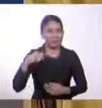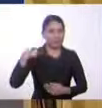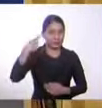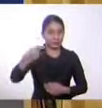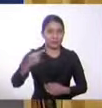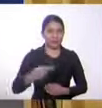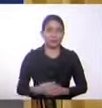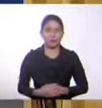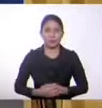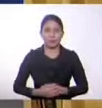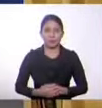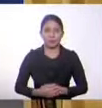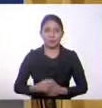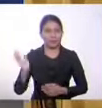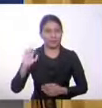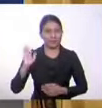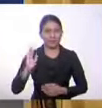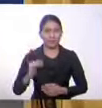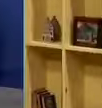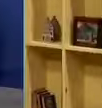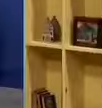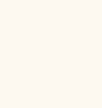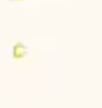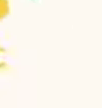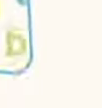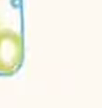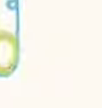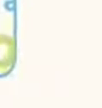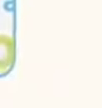próxima. Nos vemos. Adiós.